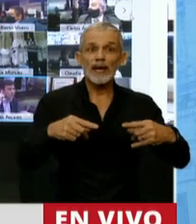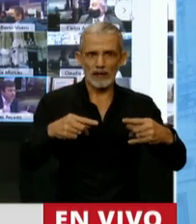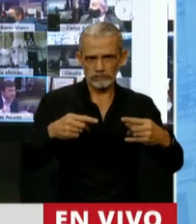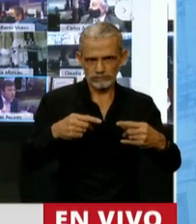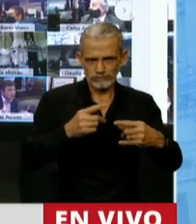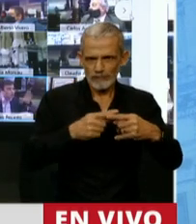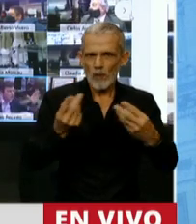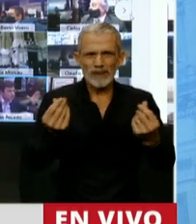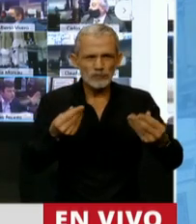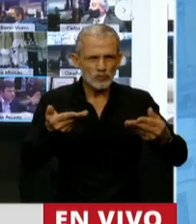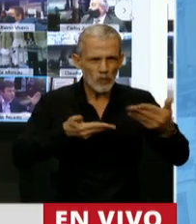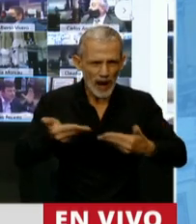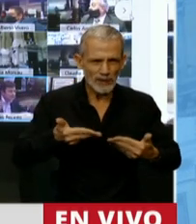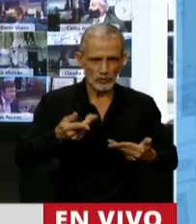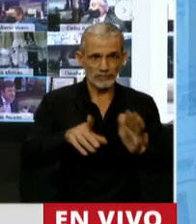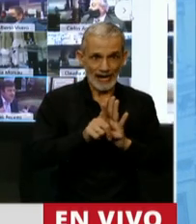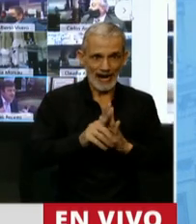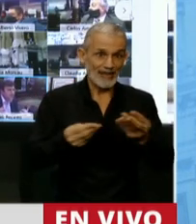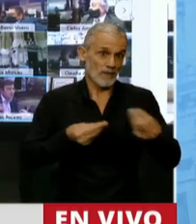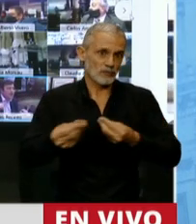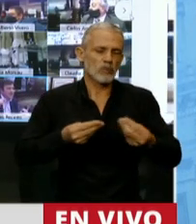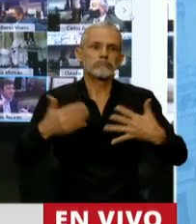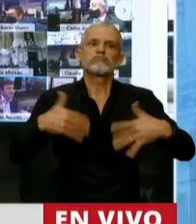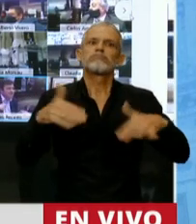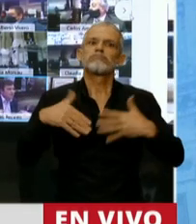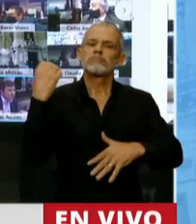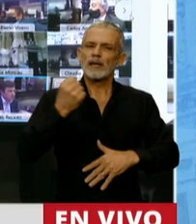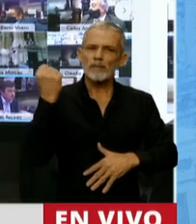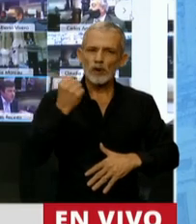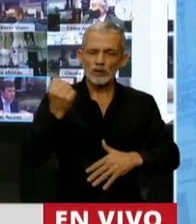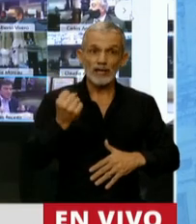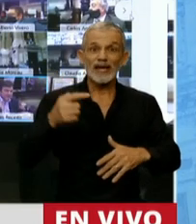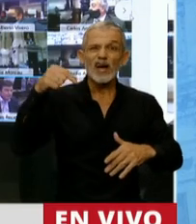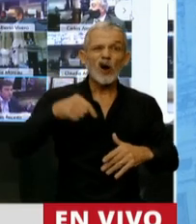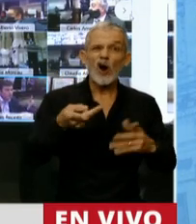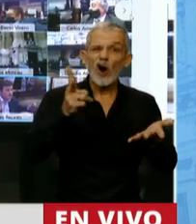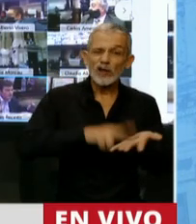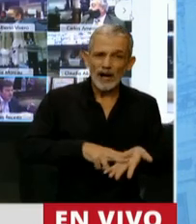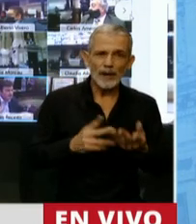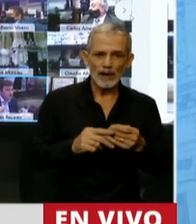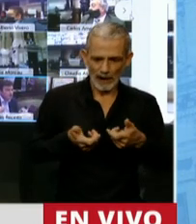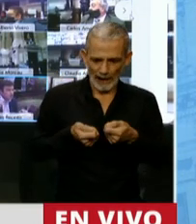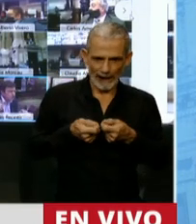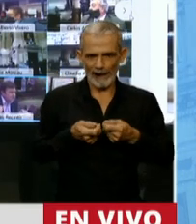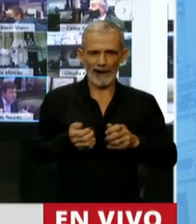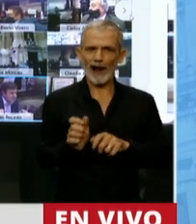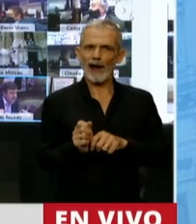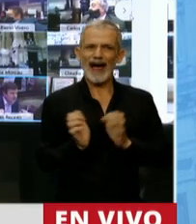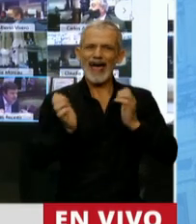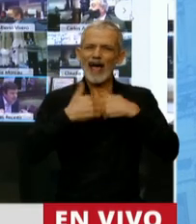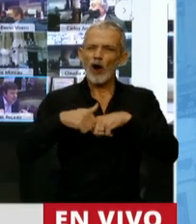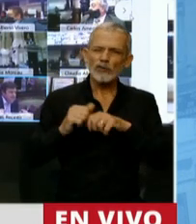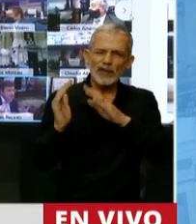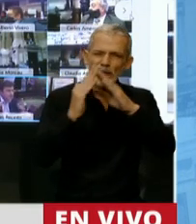de la Argentina, como es la ley de presupuesto, lo hacemos nuevamente con un joystick en la mano y escondido